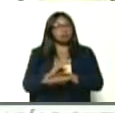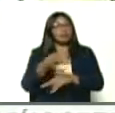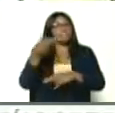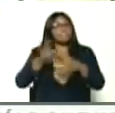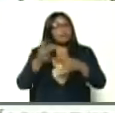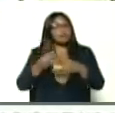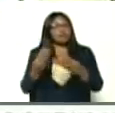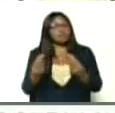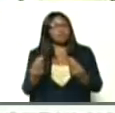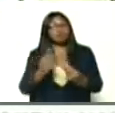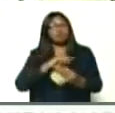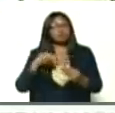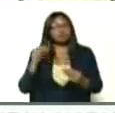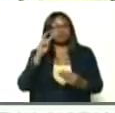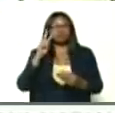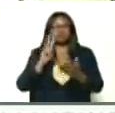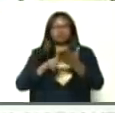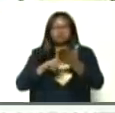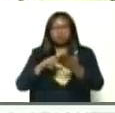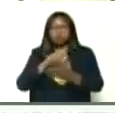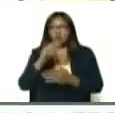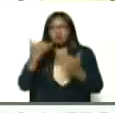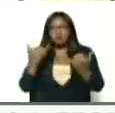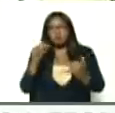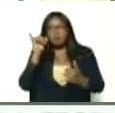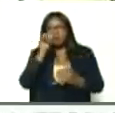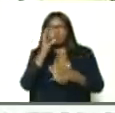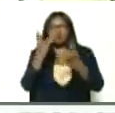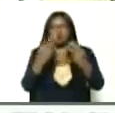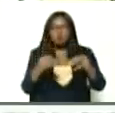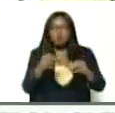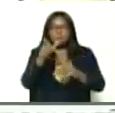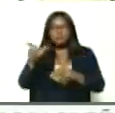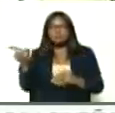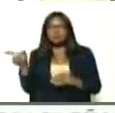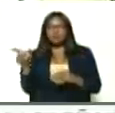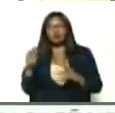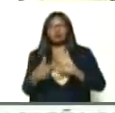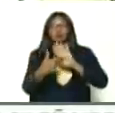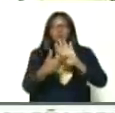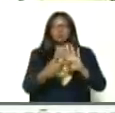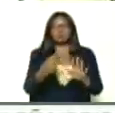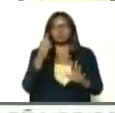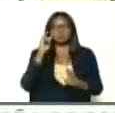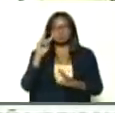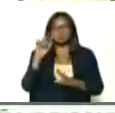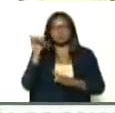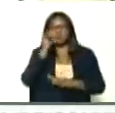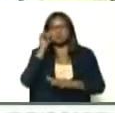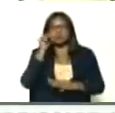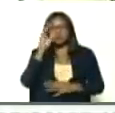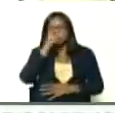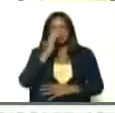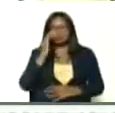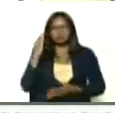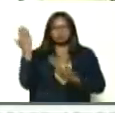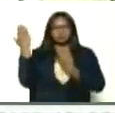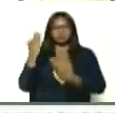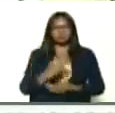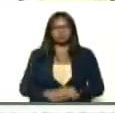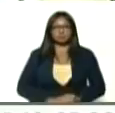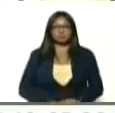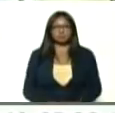que ya estamos, constatando, y que ustedes van a ver, en los números, que les voy a presentar, vamos a ver el video, de Brasil, adelante, por favor.